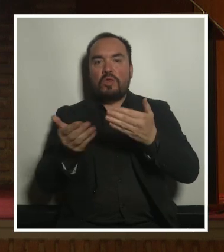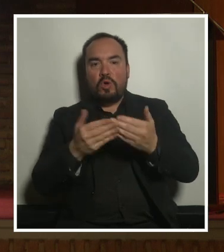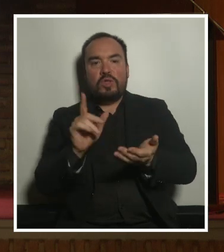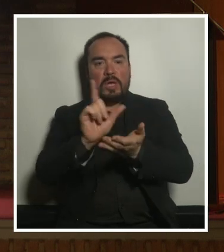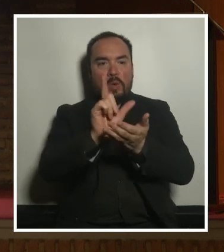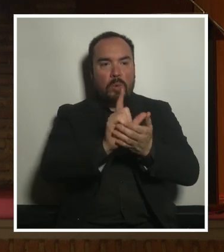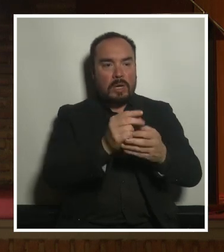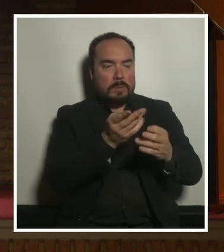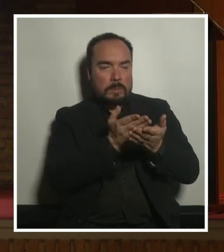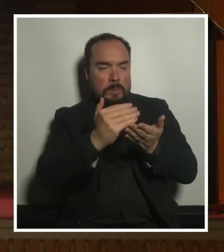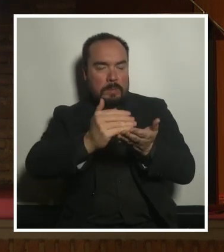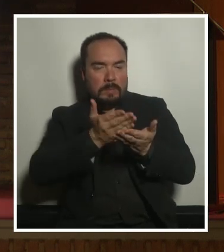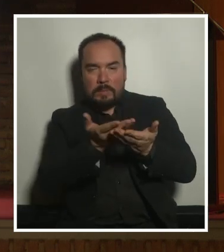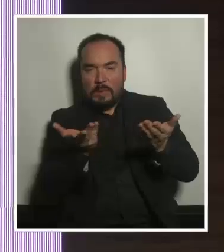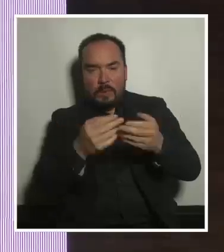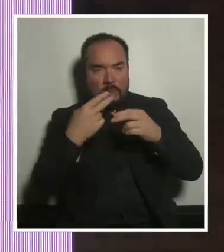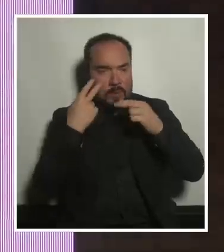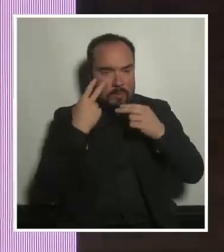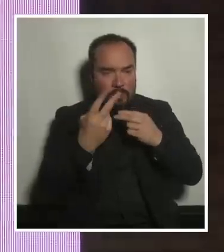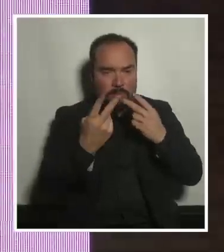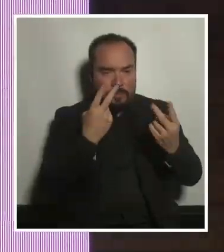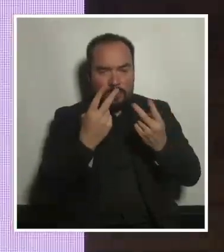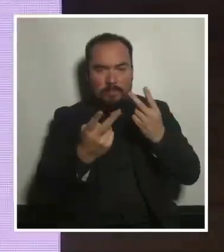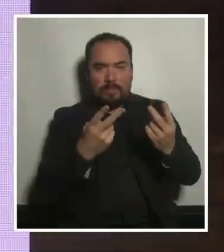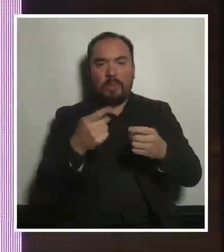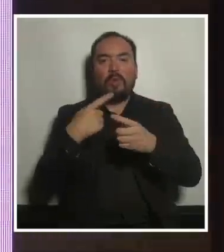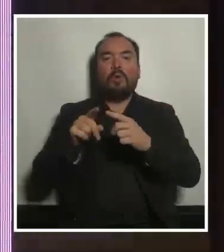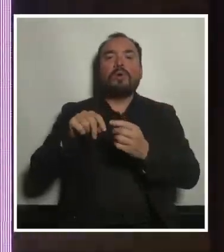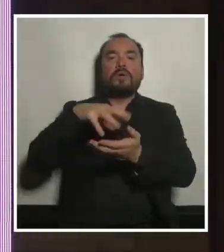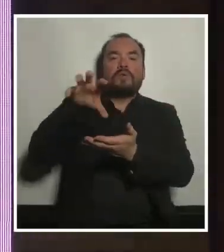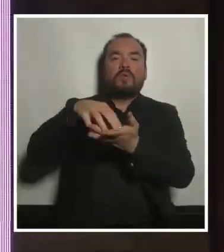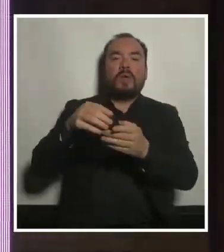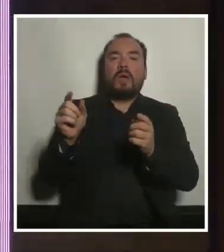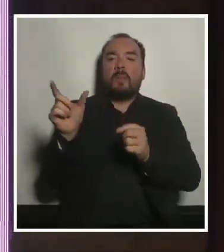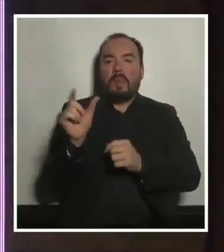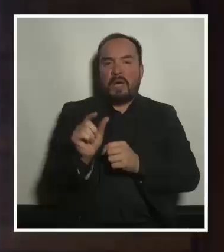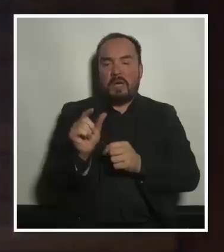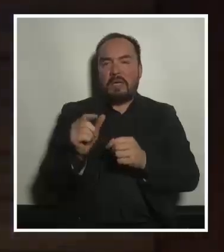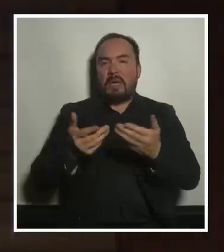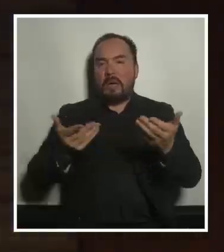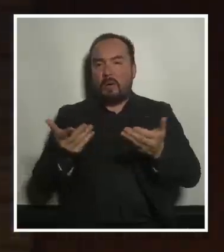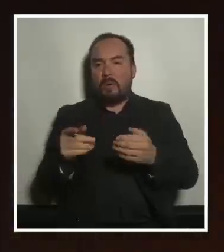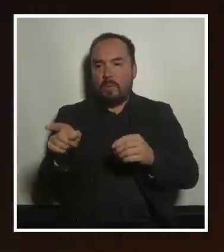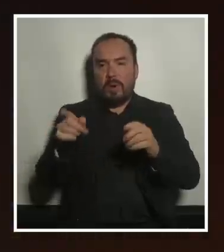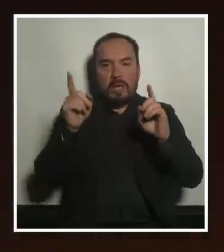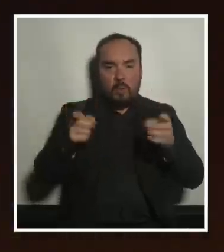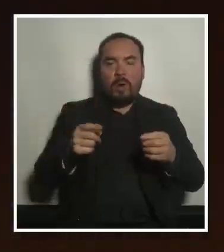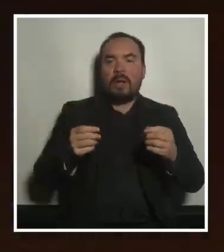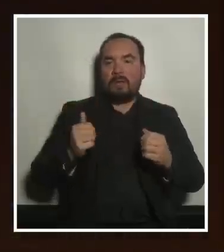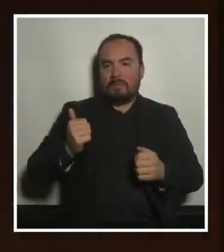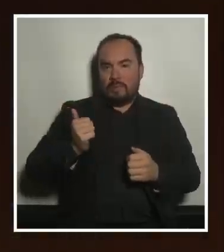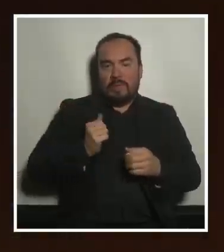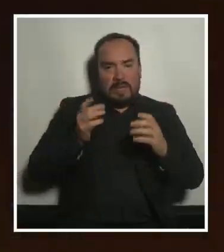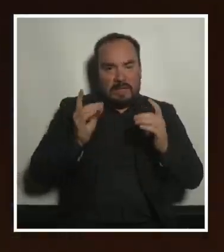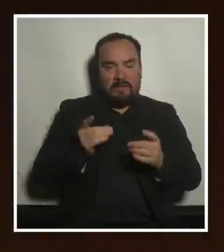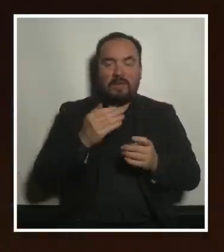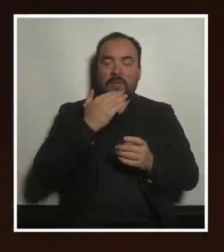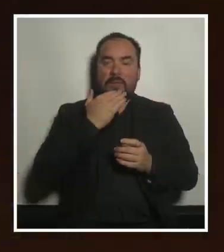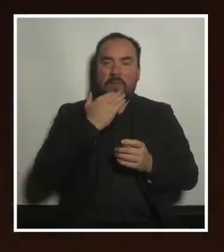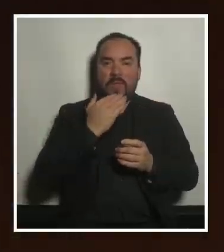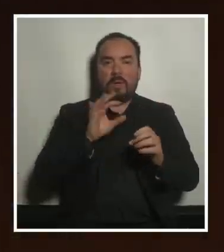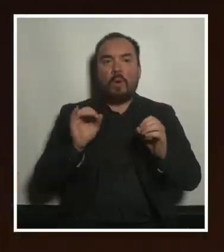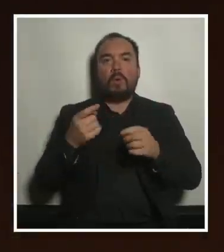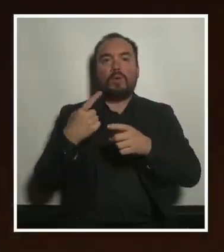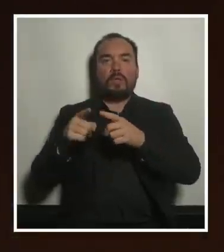territorios que son como más pequeños menos urbanos pero en los que tiene que haber igualmente movilidad o cómo son por ejemplo los